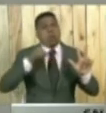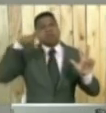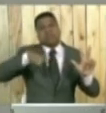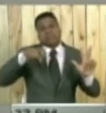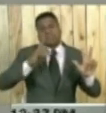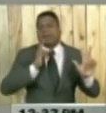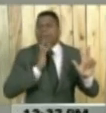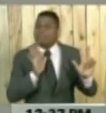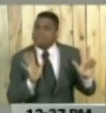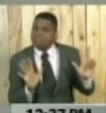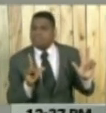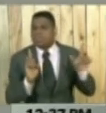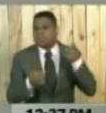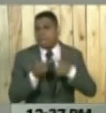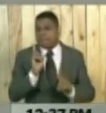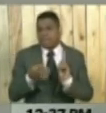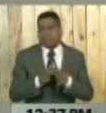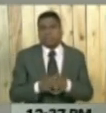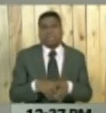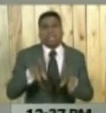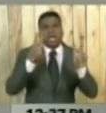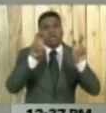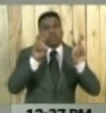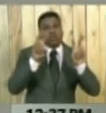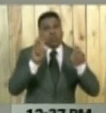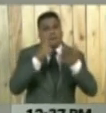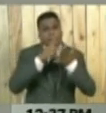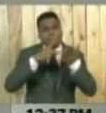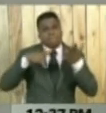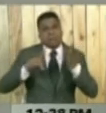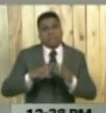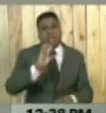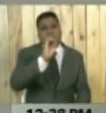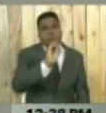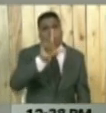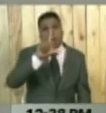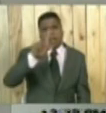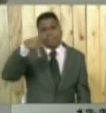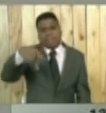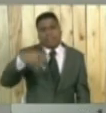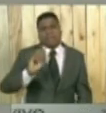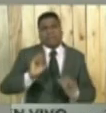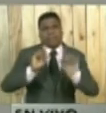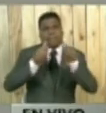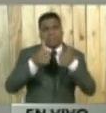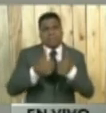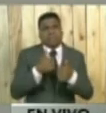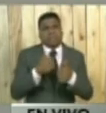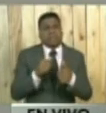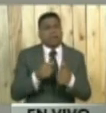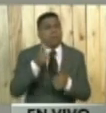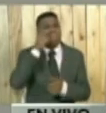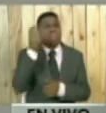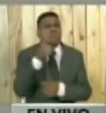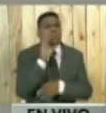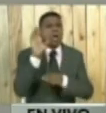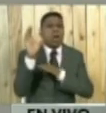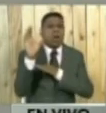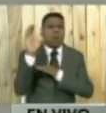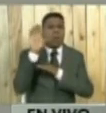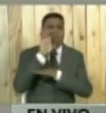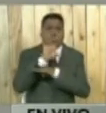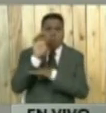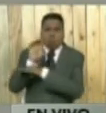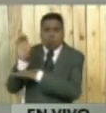esta nueva fase de la OLP que se inicia, busca proteger todos